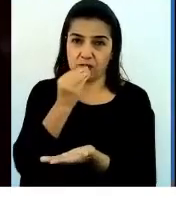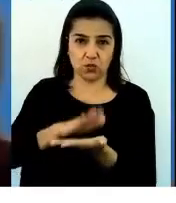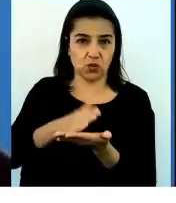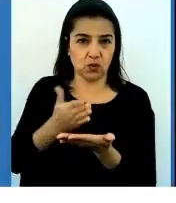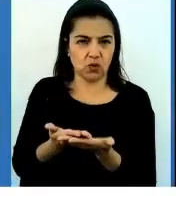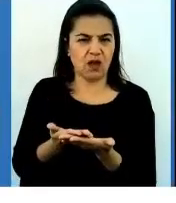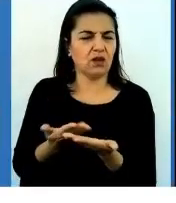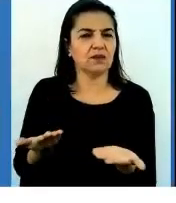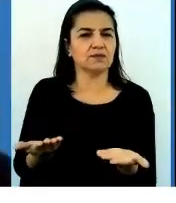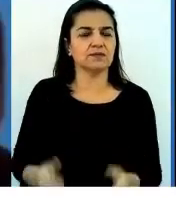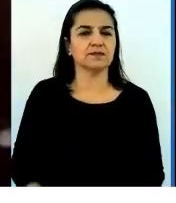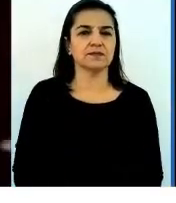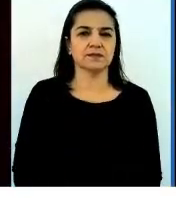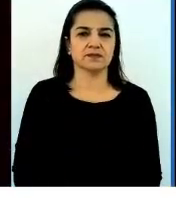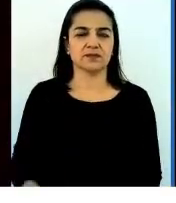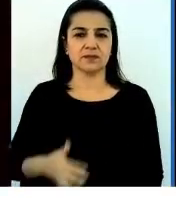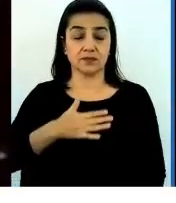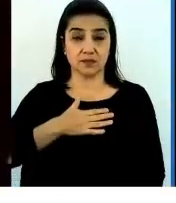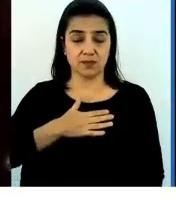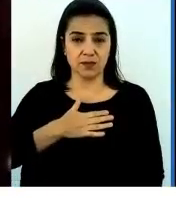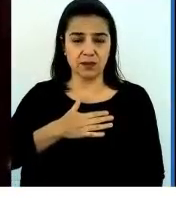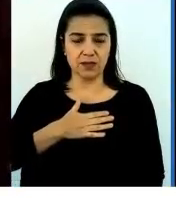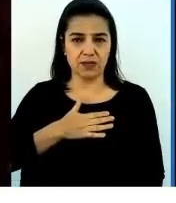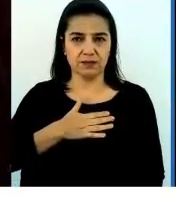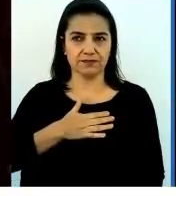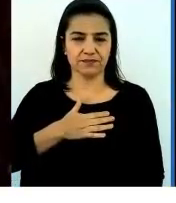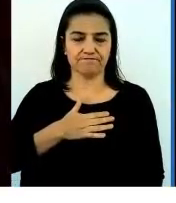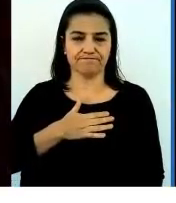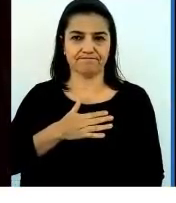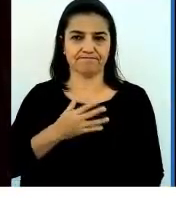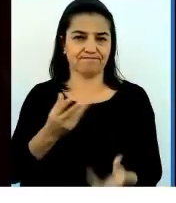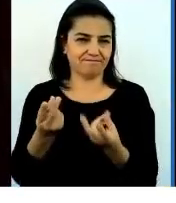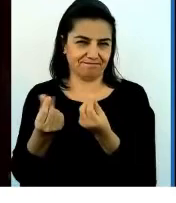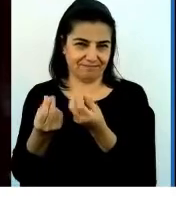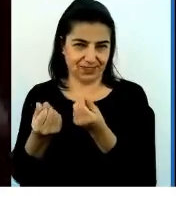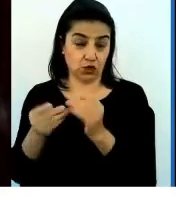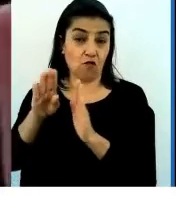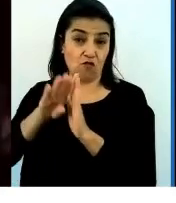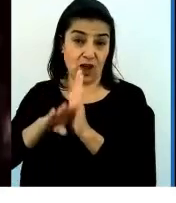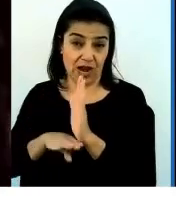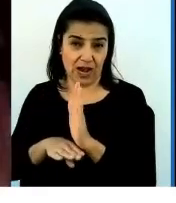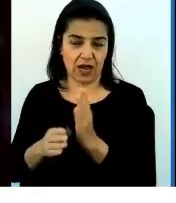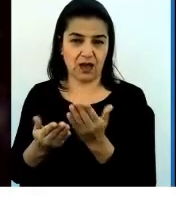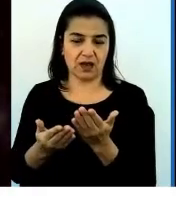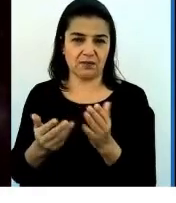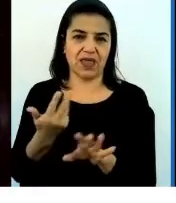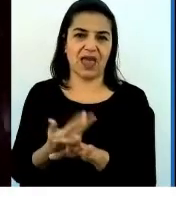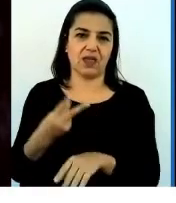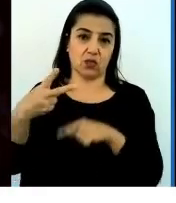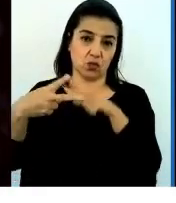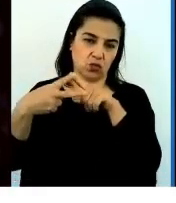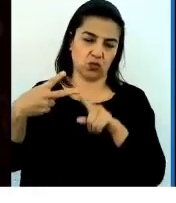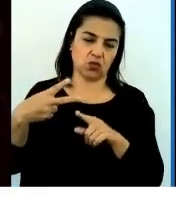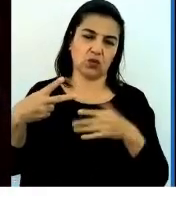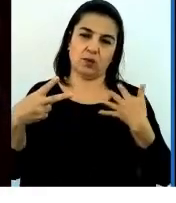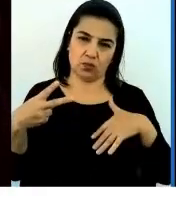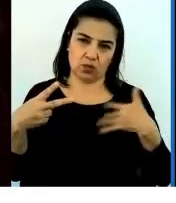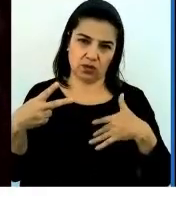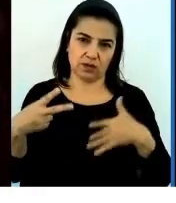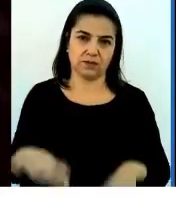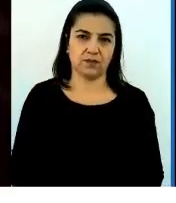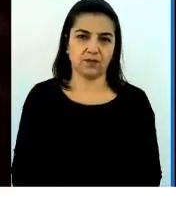Pues para mí, Paula, para bajar el precio hay dos cosas muy importantes a hacer.